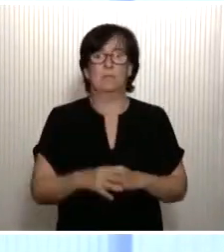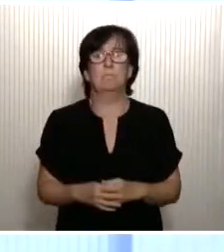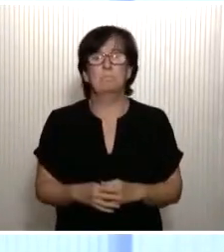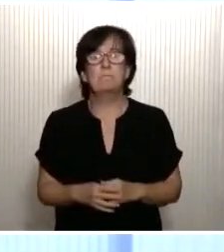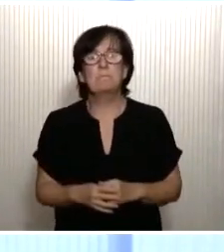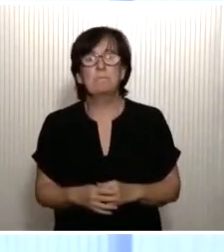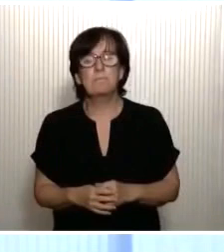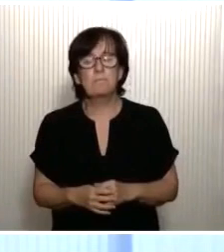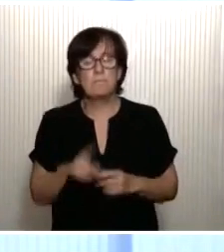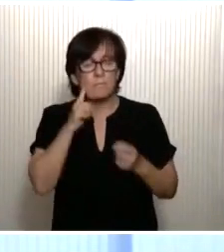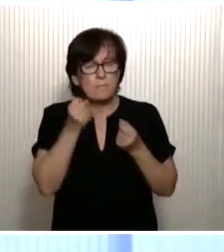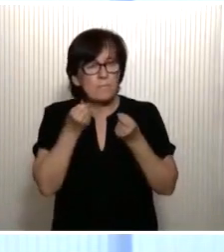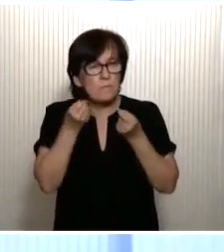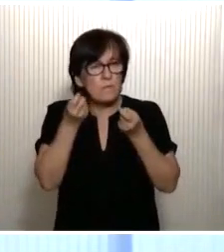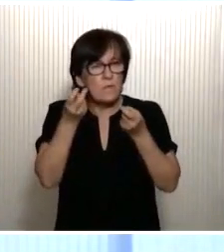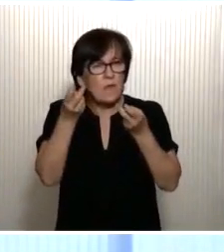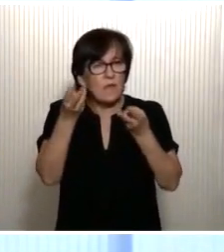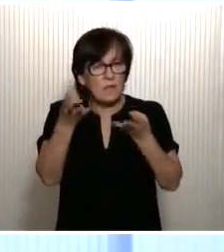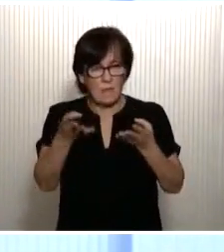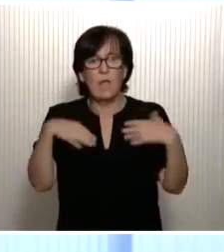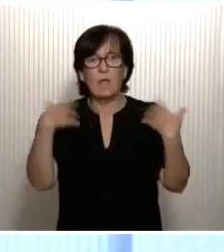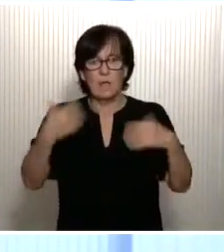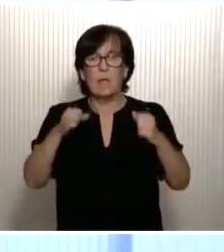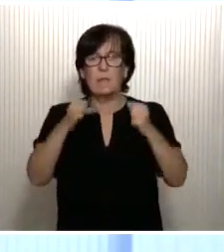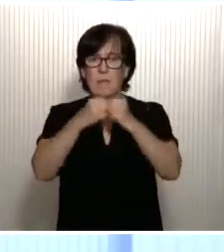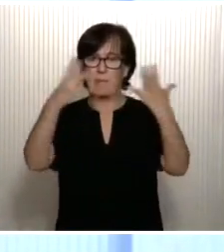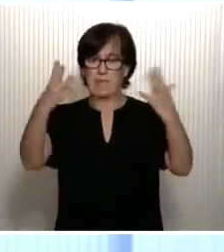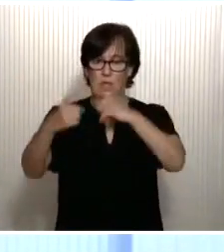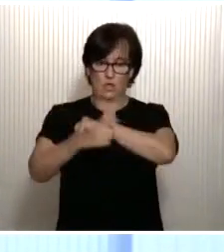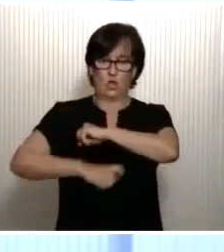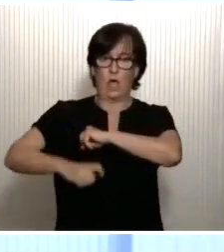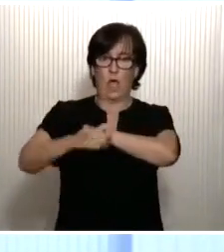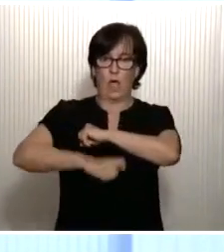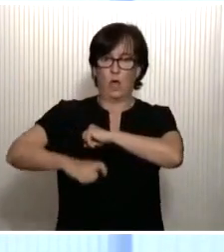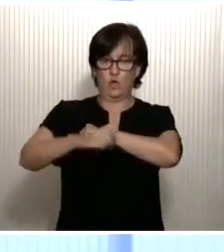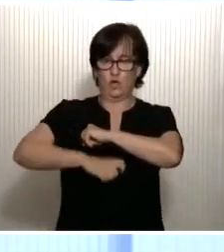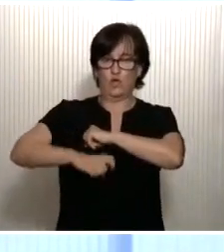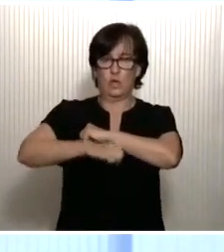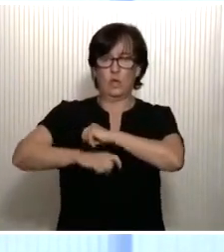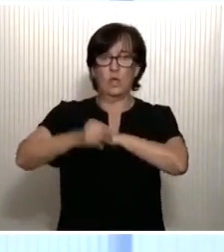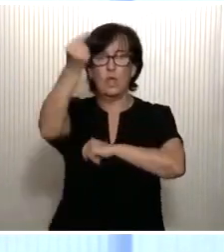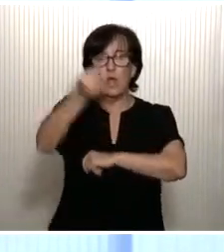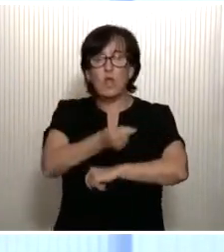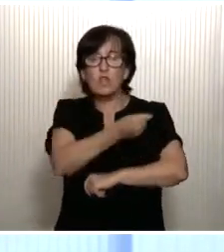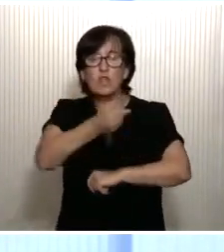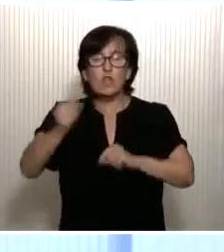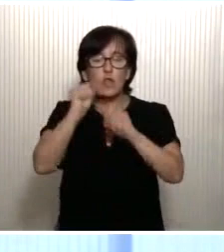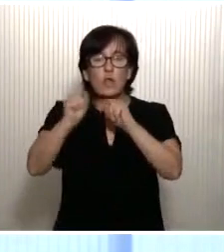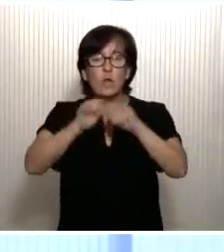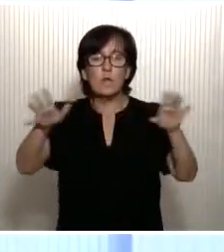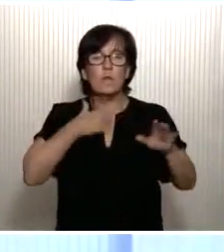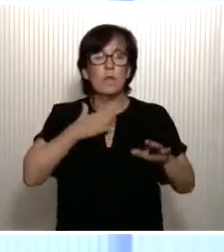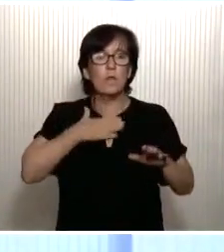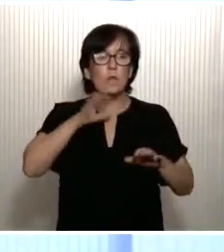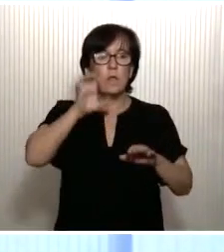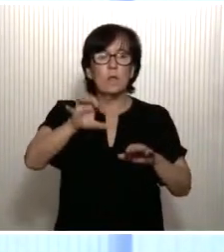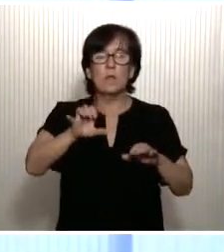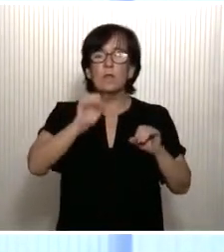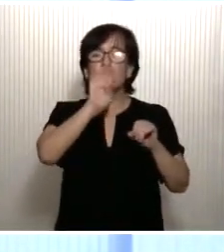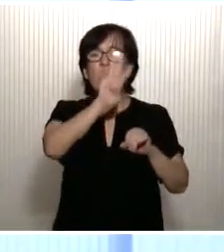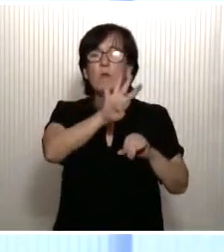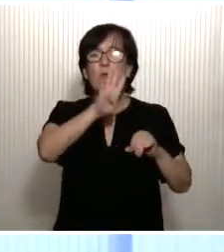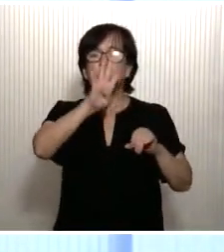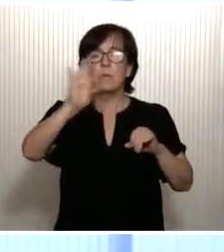Con datos del 28 de agosto, el total de contagios asciende en nuestro país hoy a